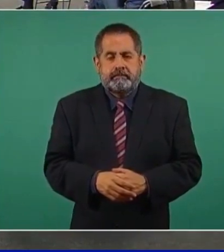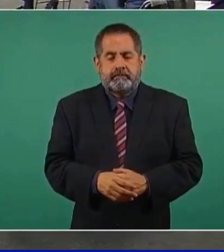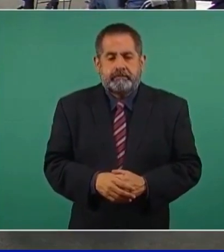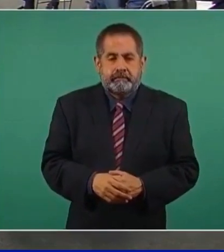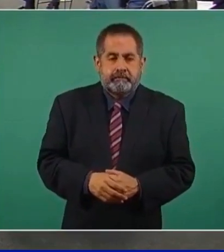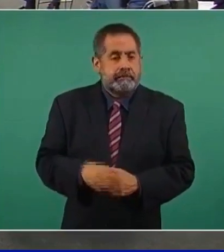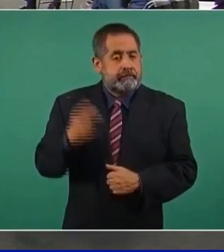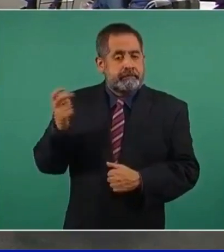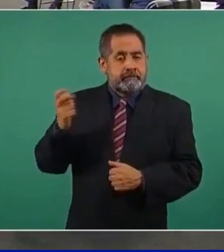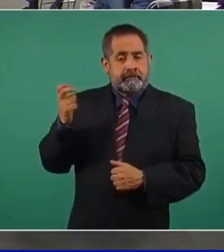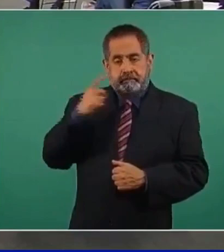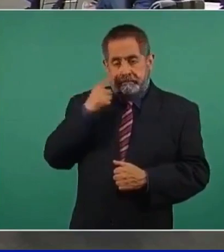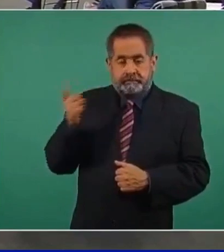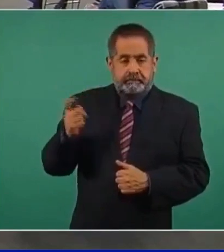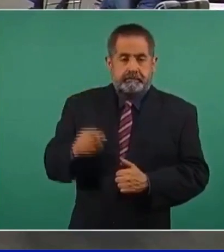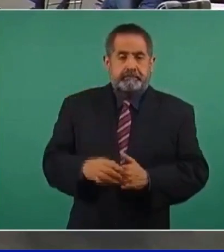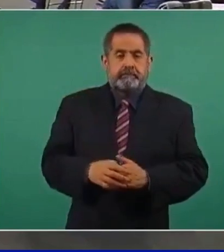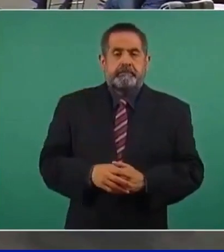así estamos.